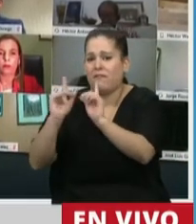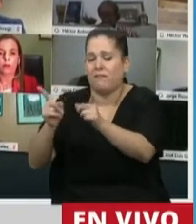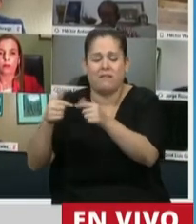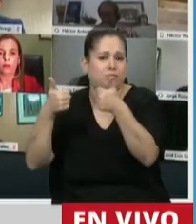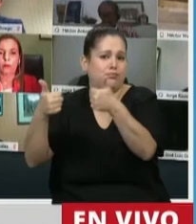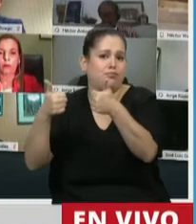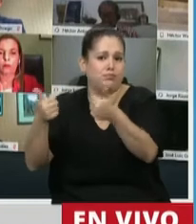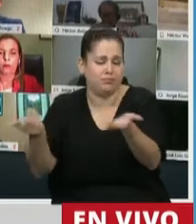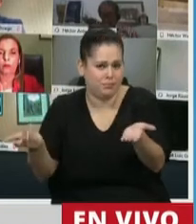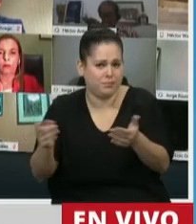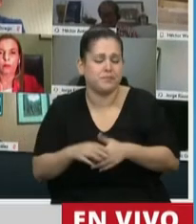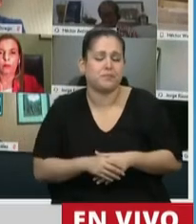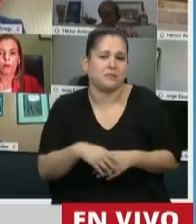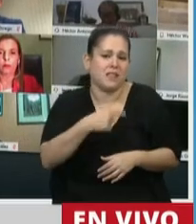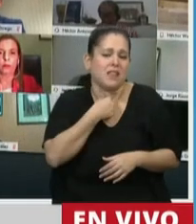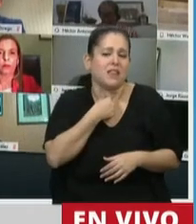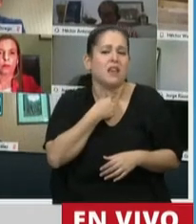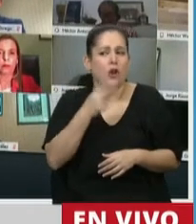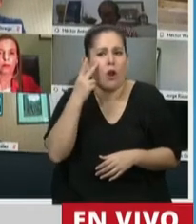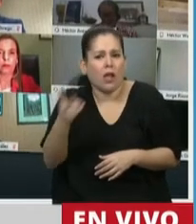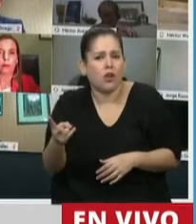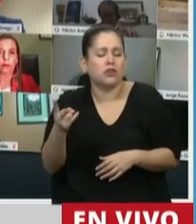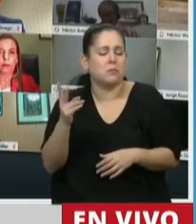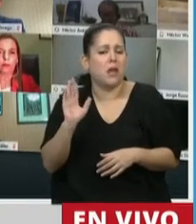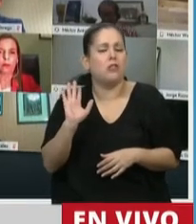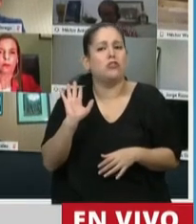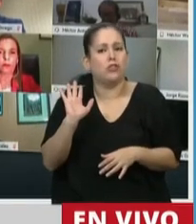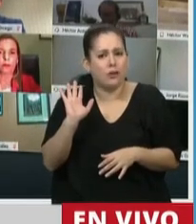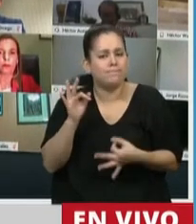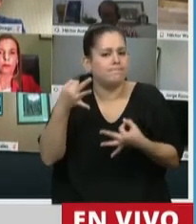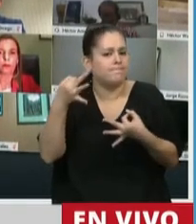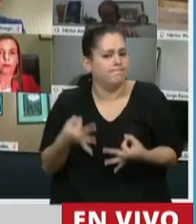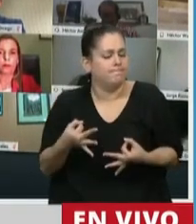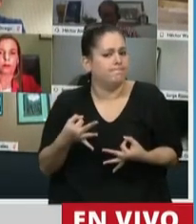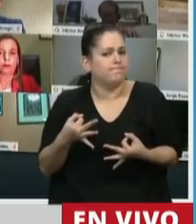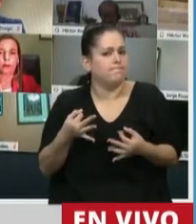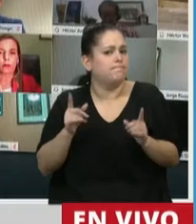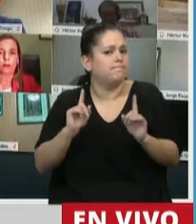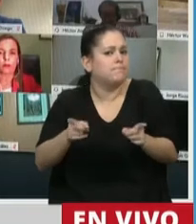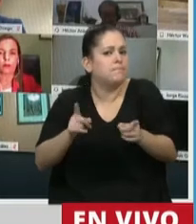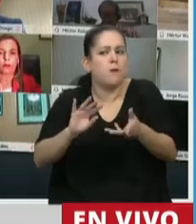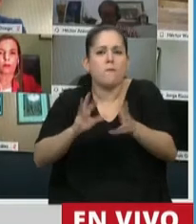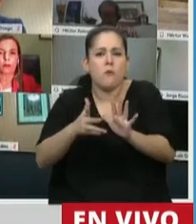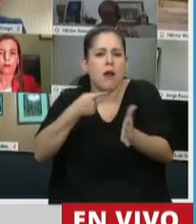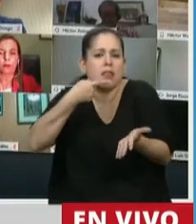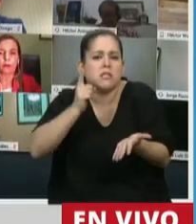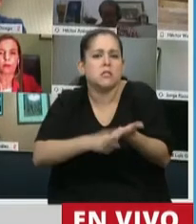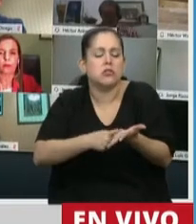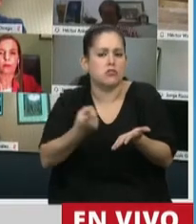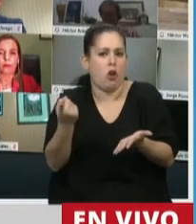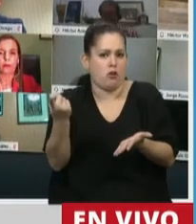que ese reconocimiento tenga que ver también con decisiones gubernamentales